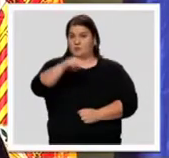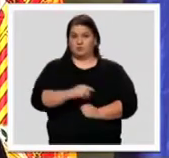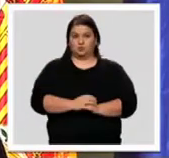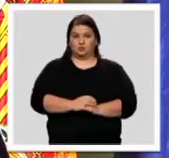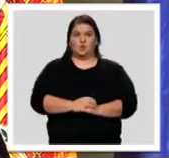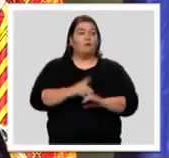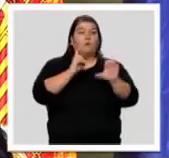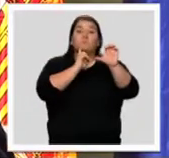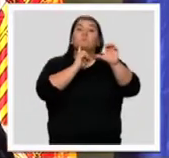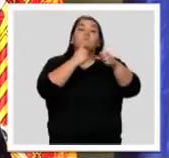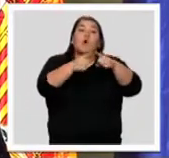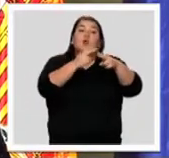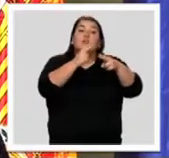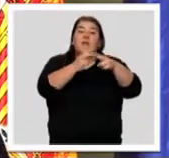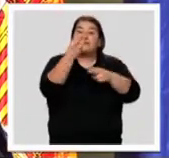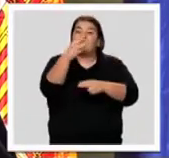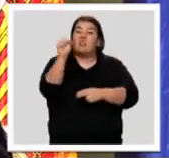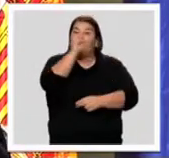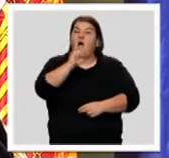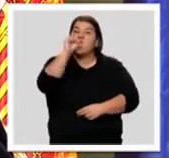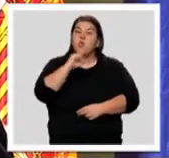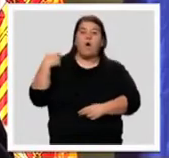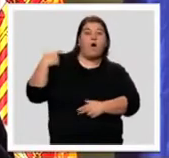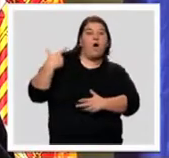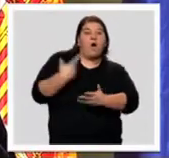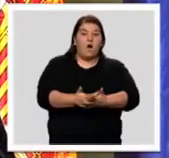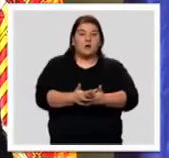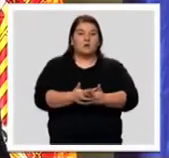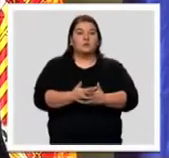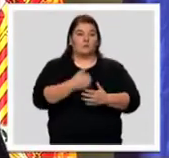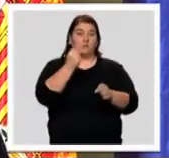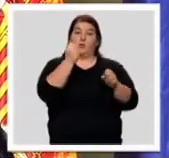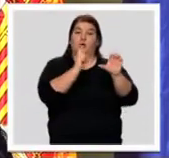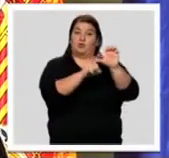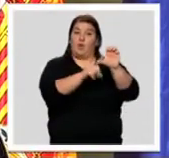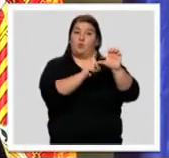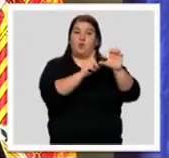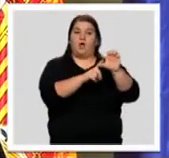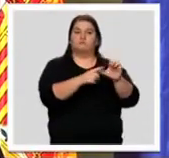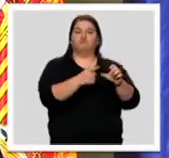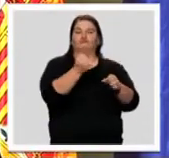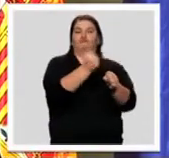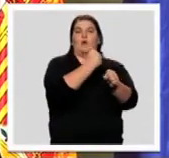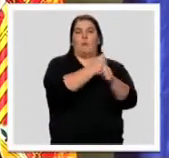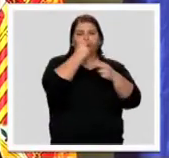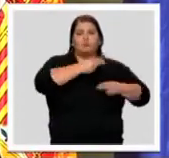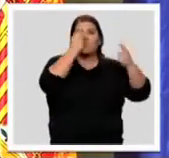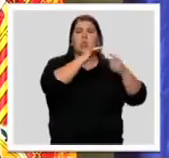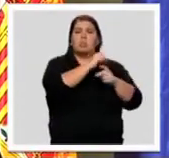que las políticas que hace 30 años nos sirvieron para construir Extremadura sobre la base del empleo público,